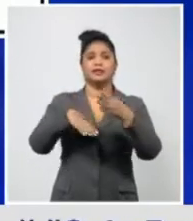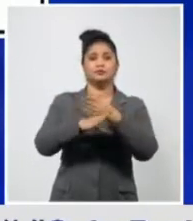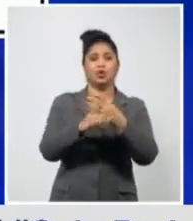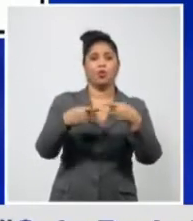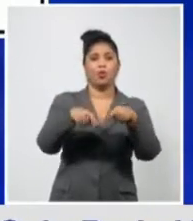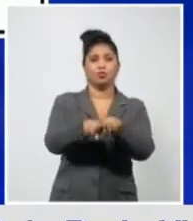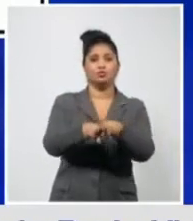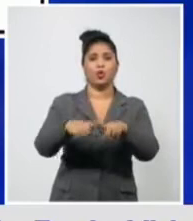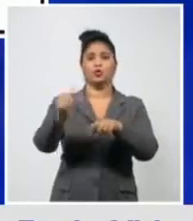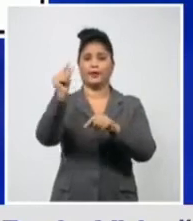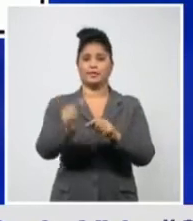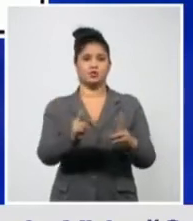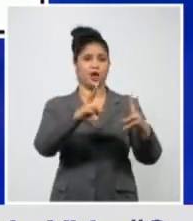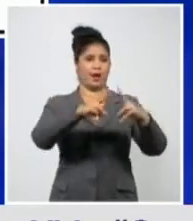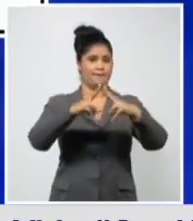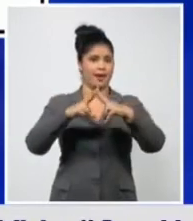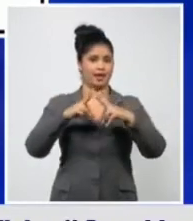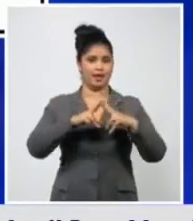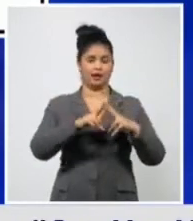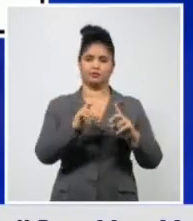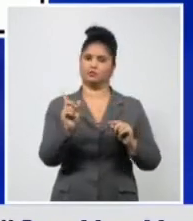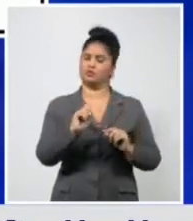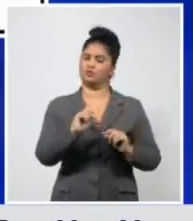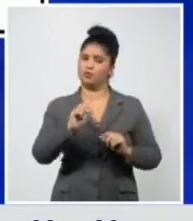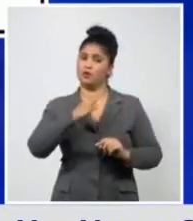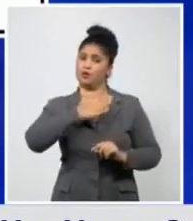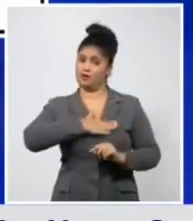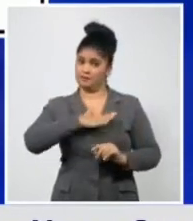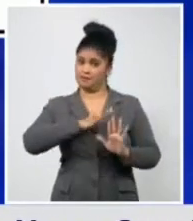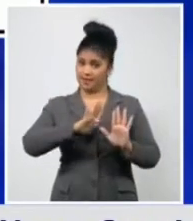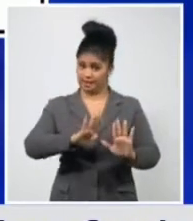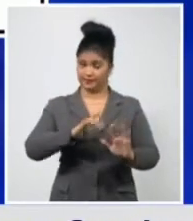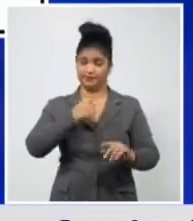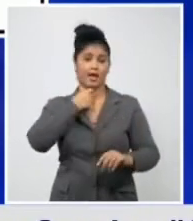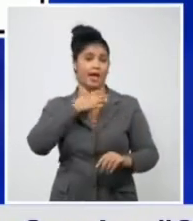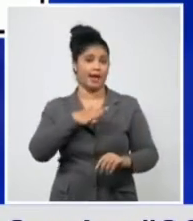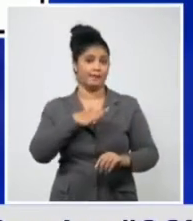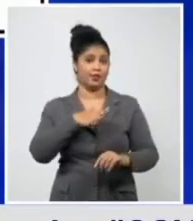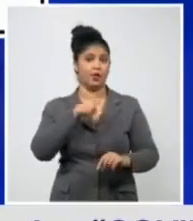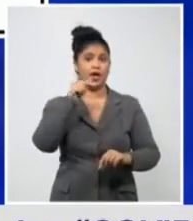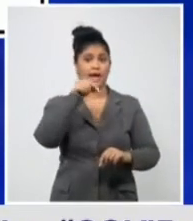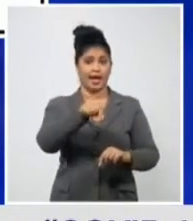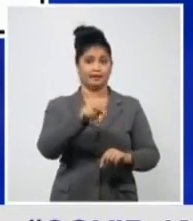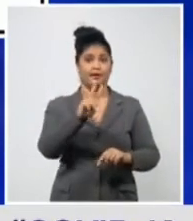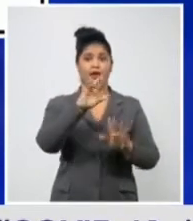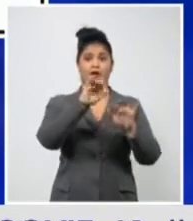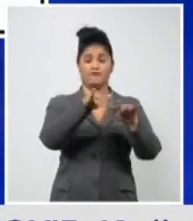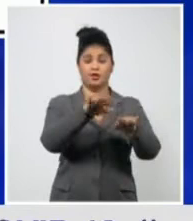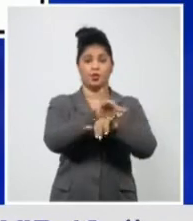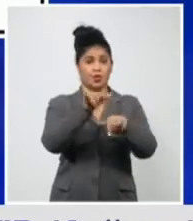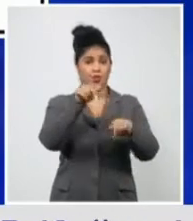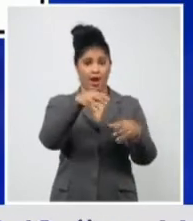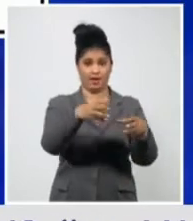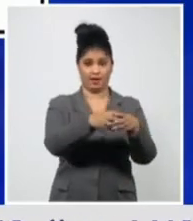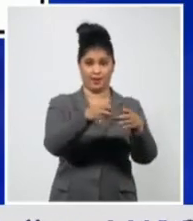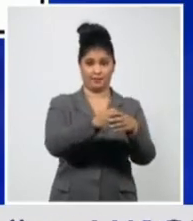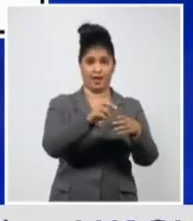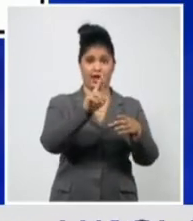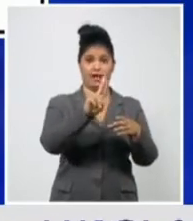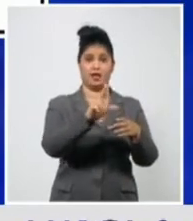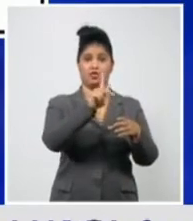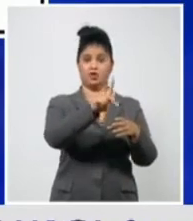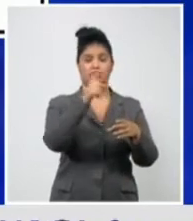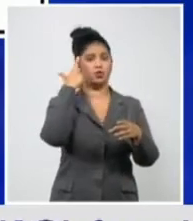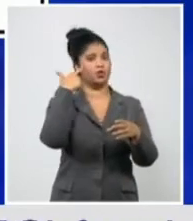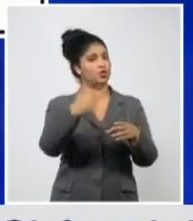incluyendo la variante del Reino Unido. Hasta ahora no la hemos encontrado, pero puede haber entrado. Y eso toma un tiempo en